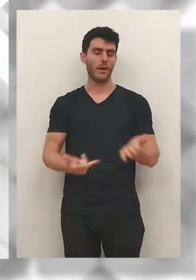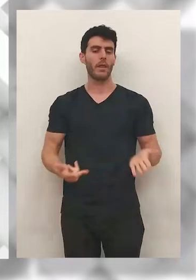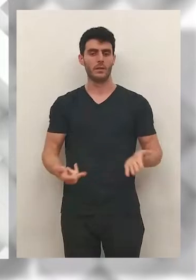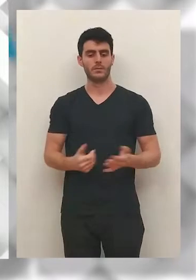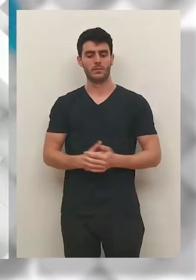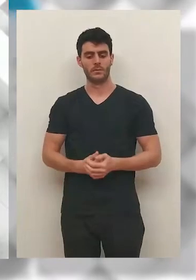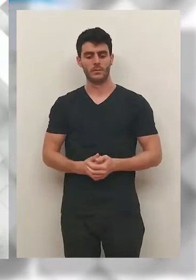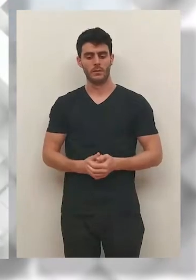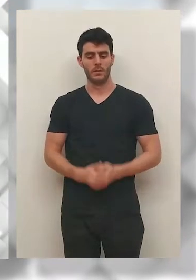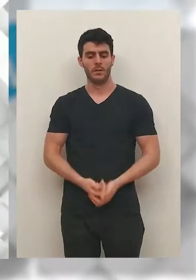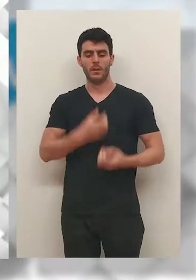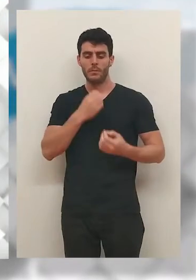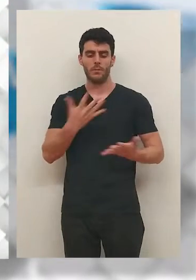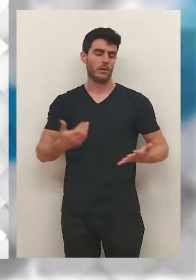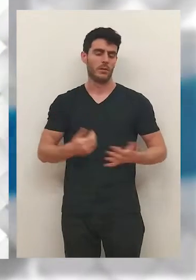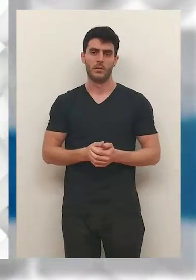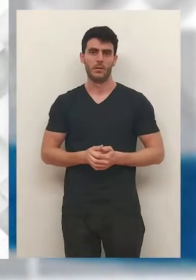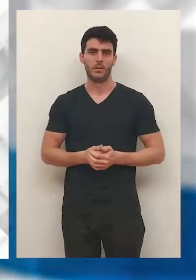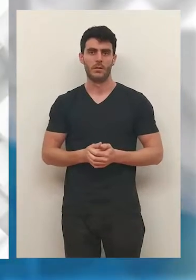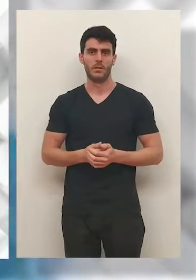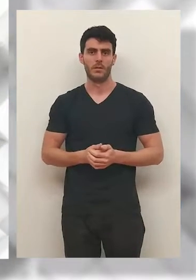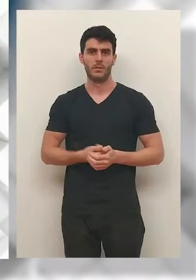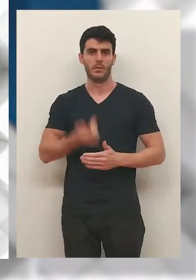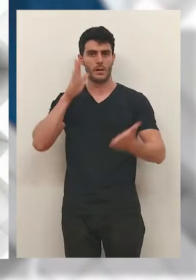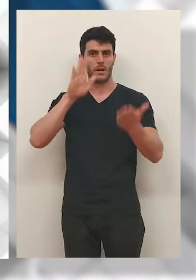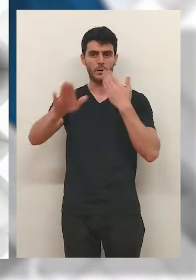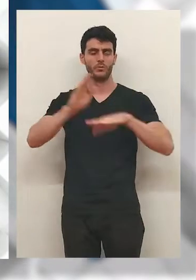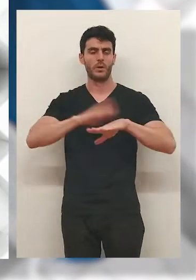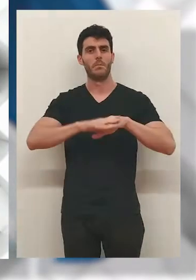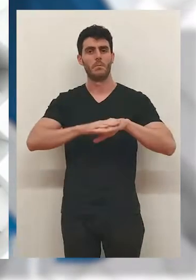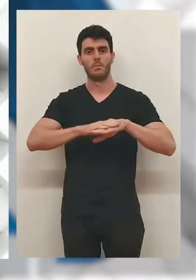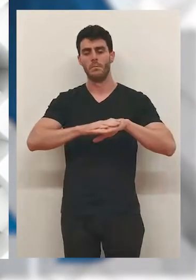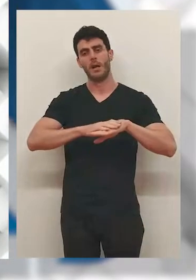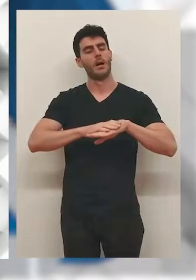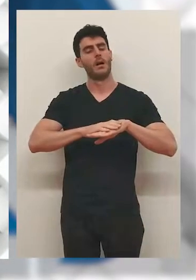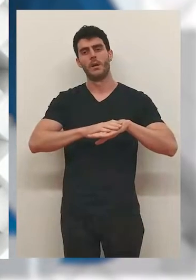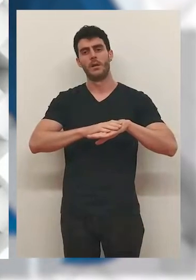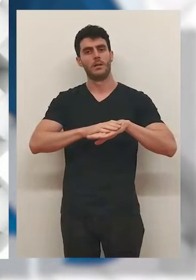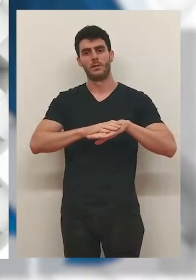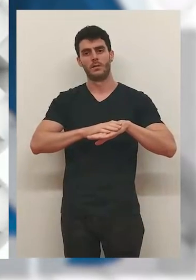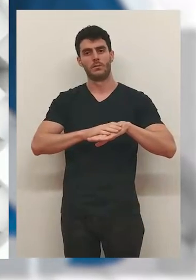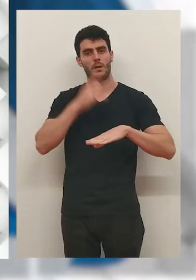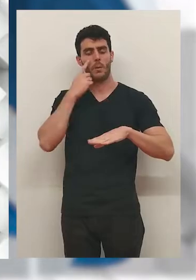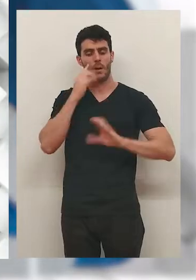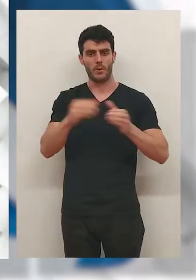Evidentemente vamos un poco tarde, pero que no es una excusa para poder